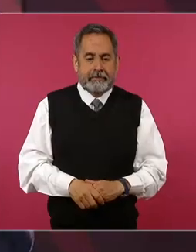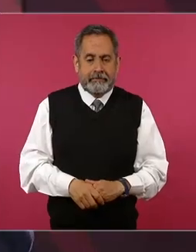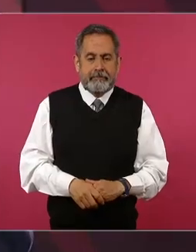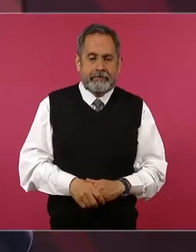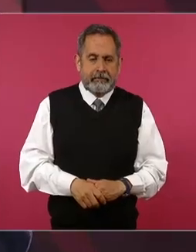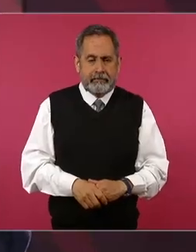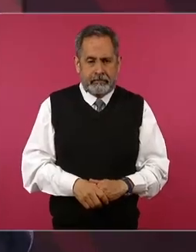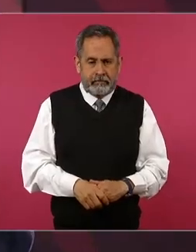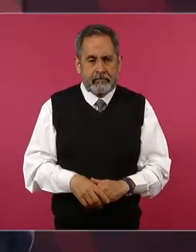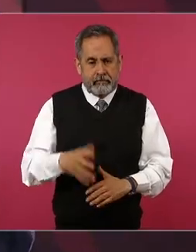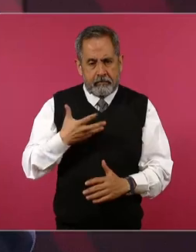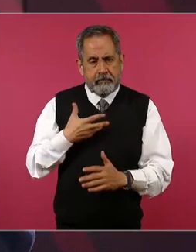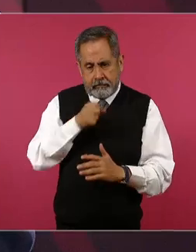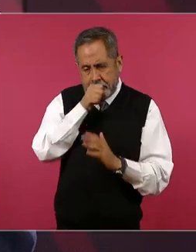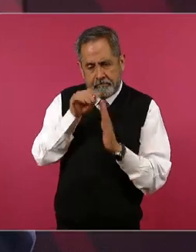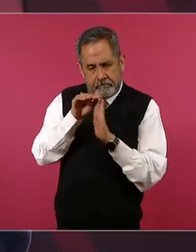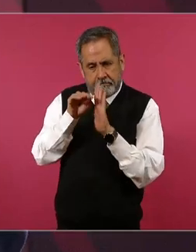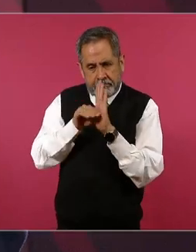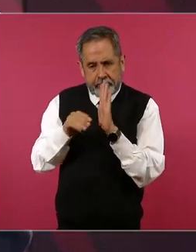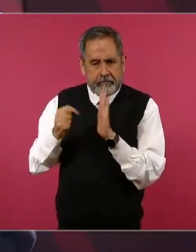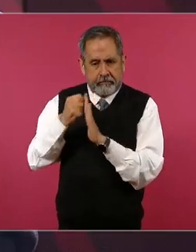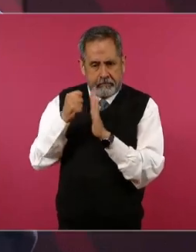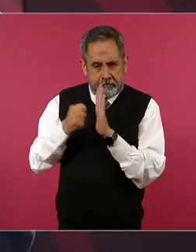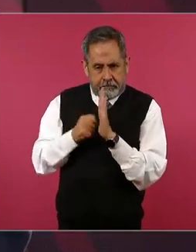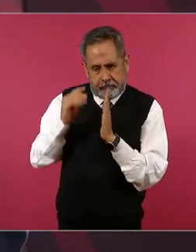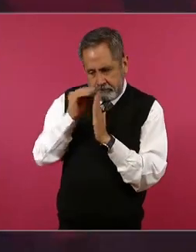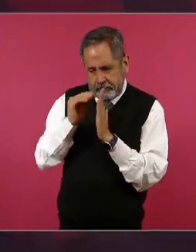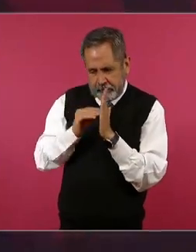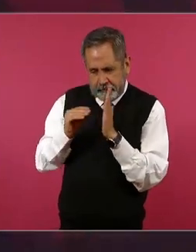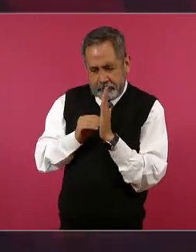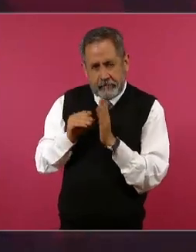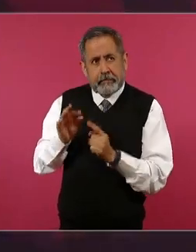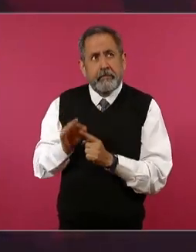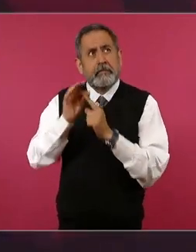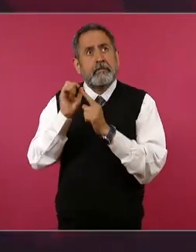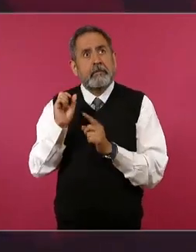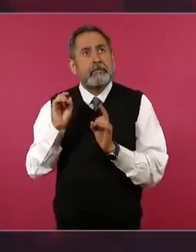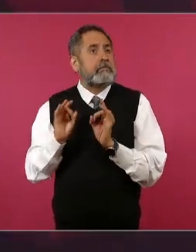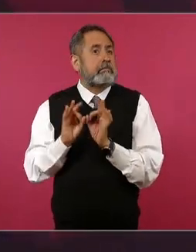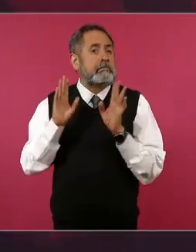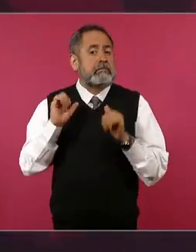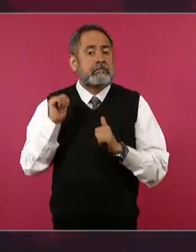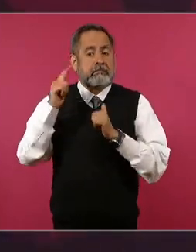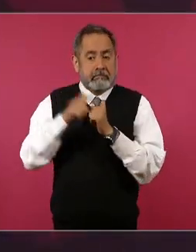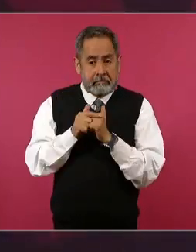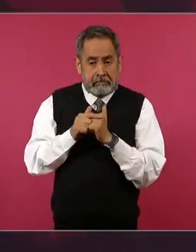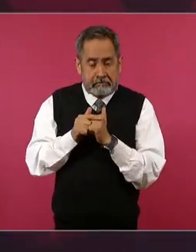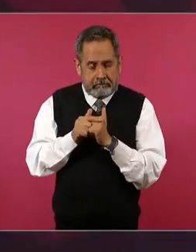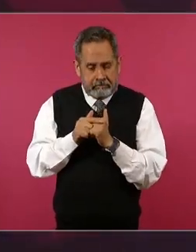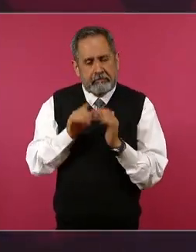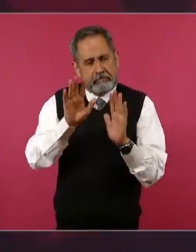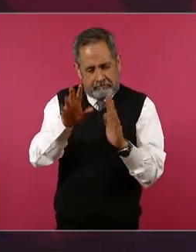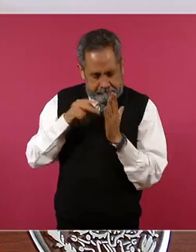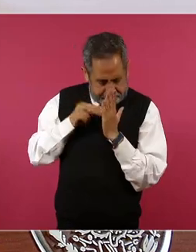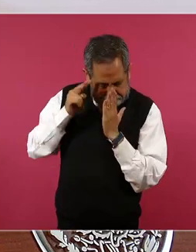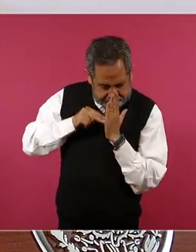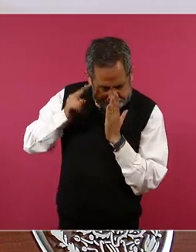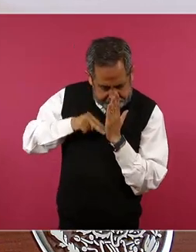hecho un testamento que hice por una circunstancia especial lo voy a revisar